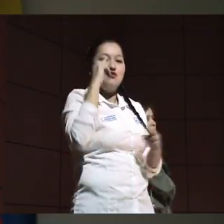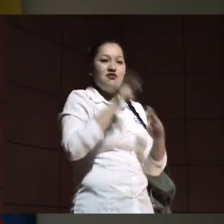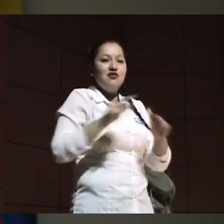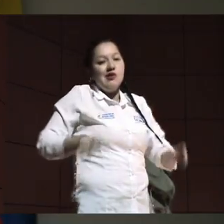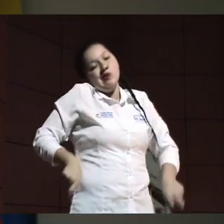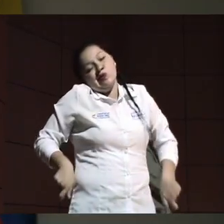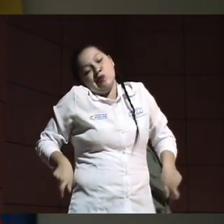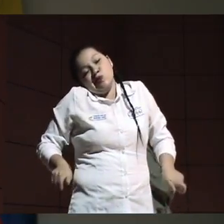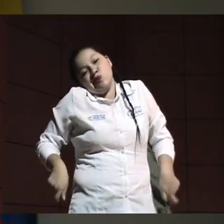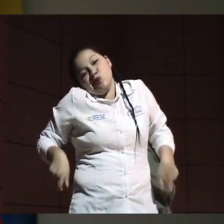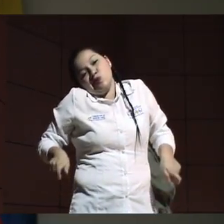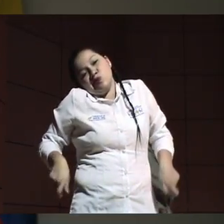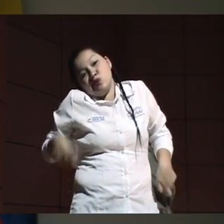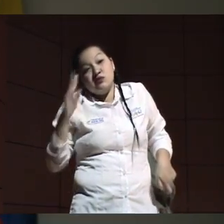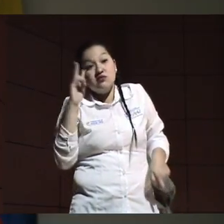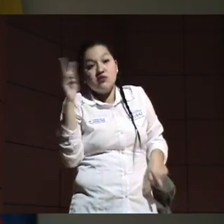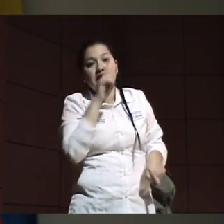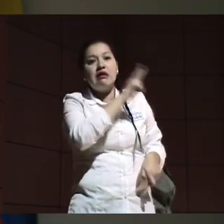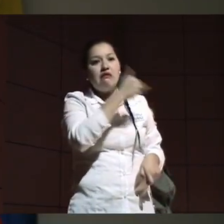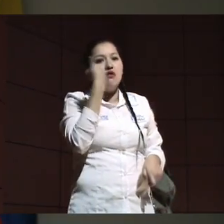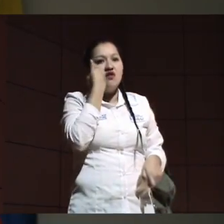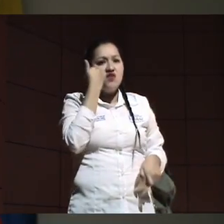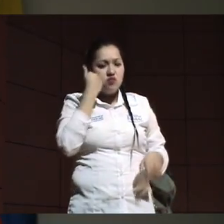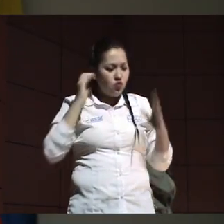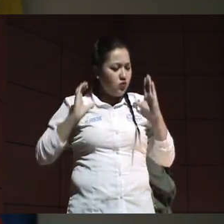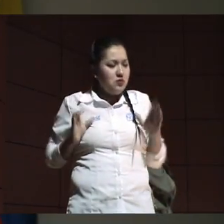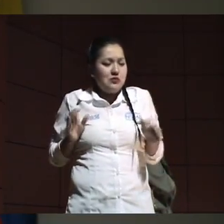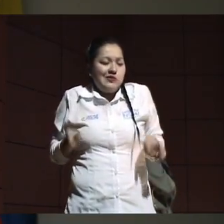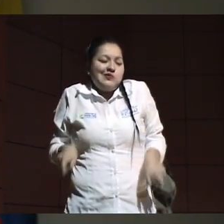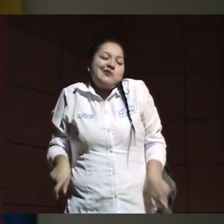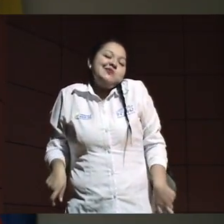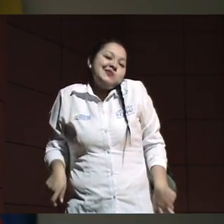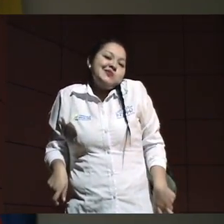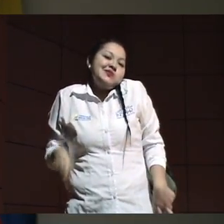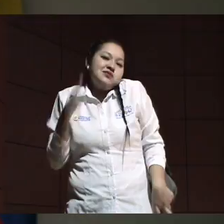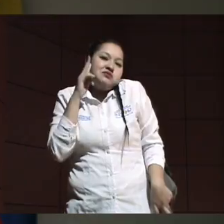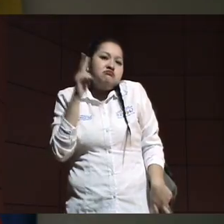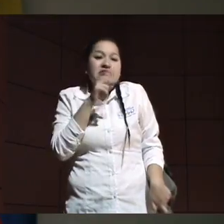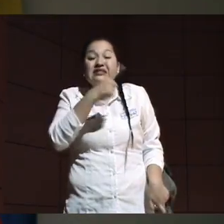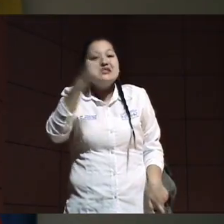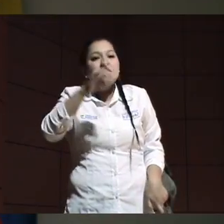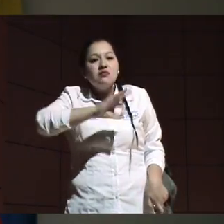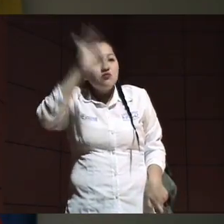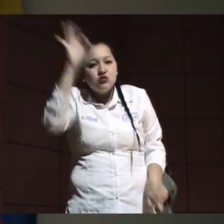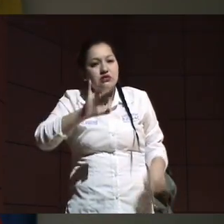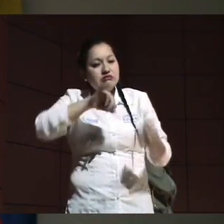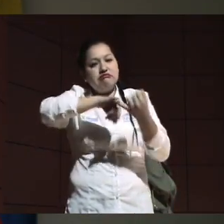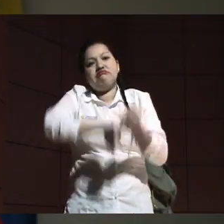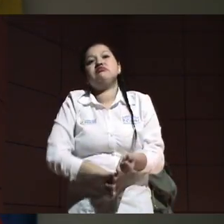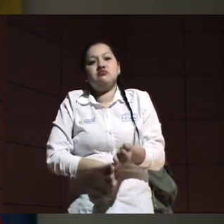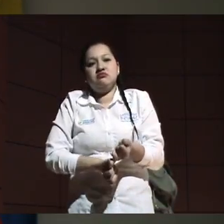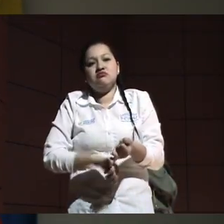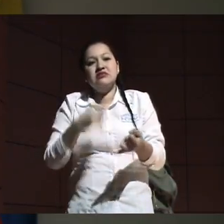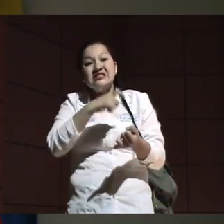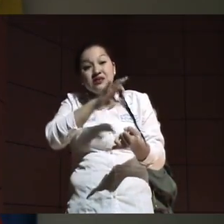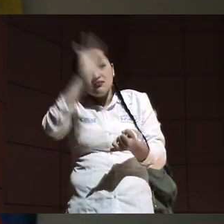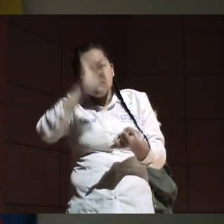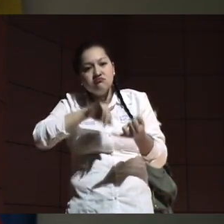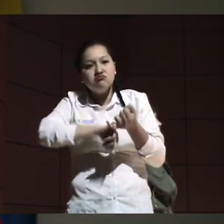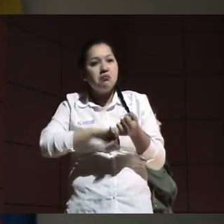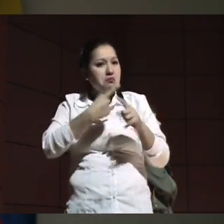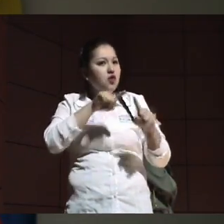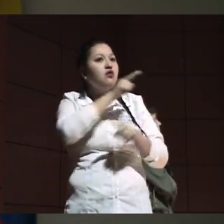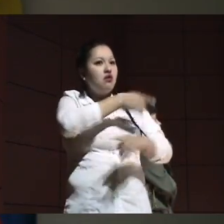de tener una enfermedad como ELA, discapacitante, como les dije, en un 100% de dependencia absoluta, sigue